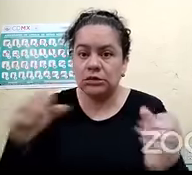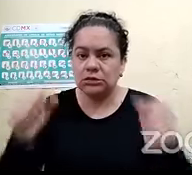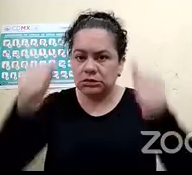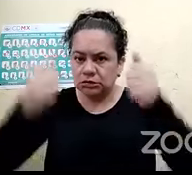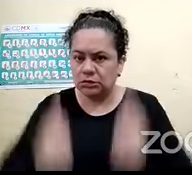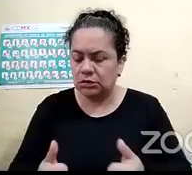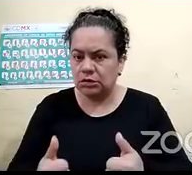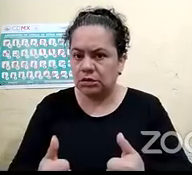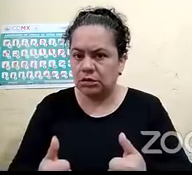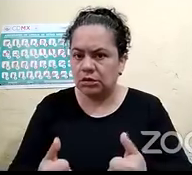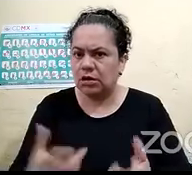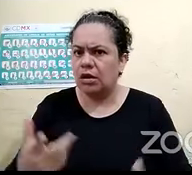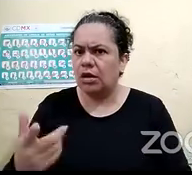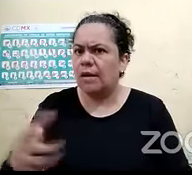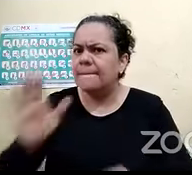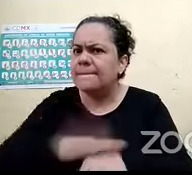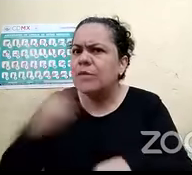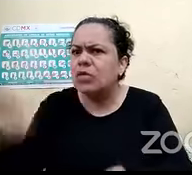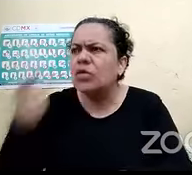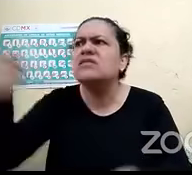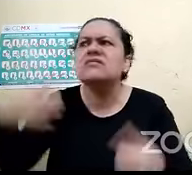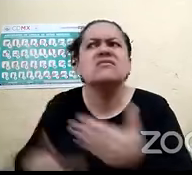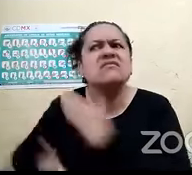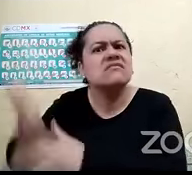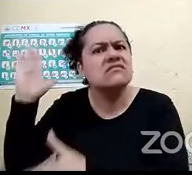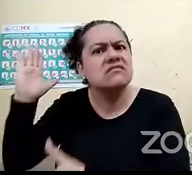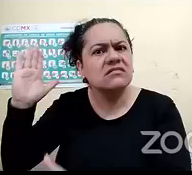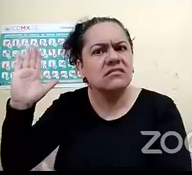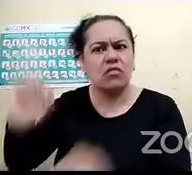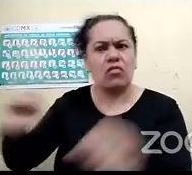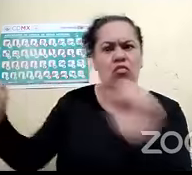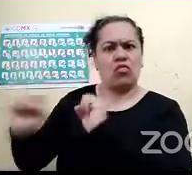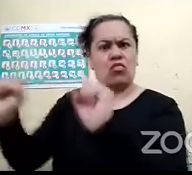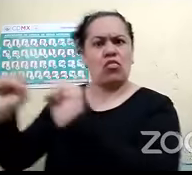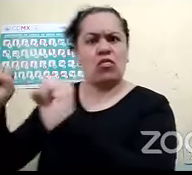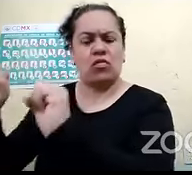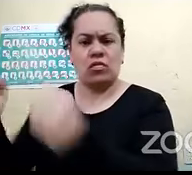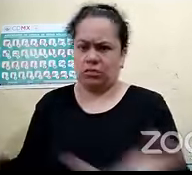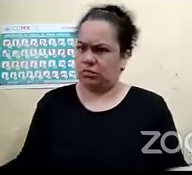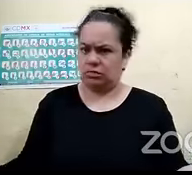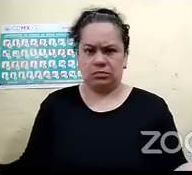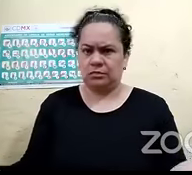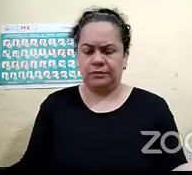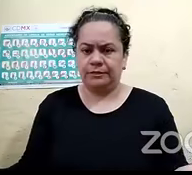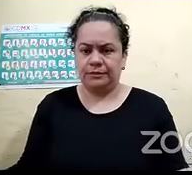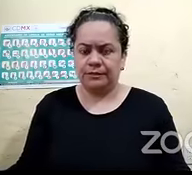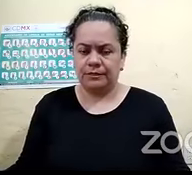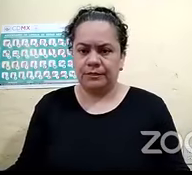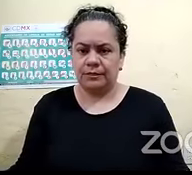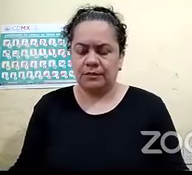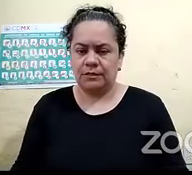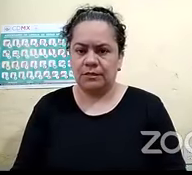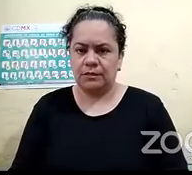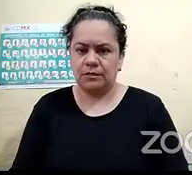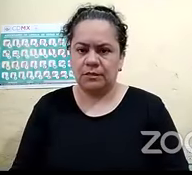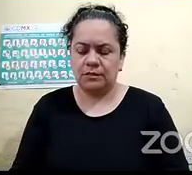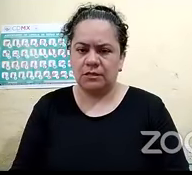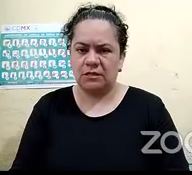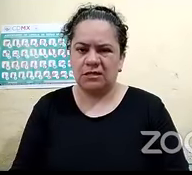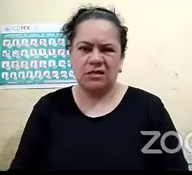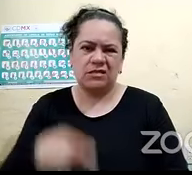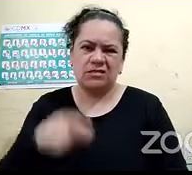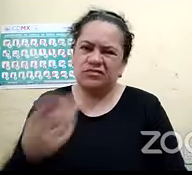¿por qué él se fue? ¿no? era la pregunta y y bueno detalles como esos